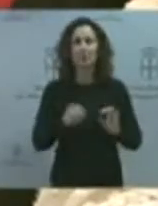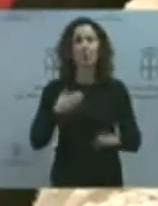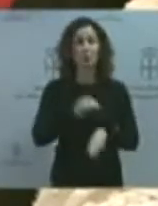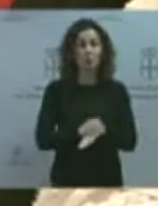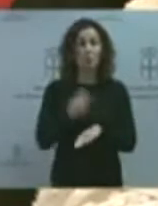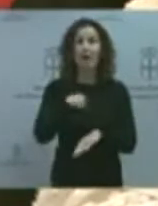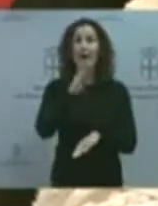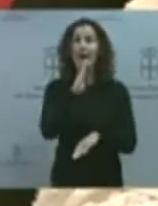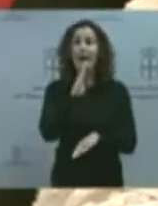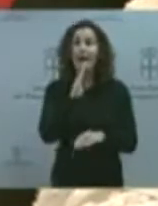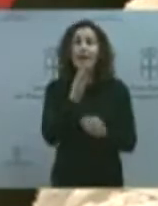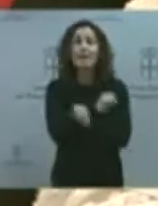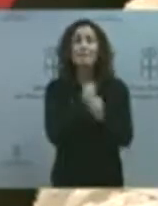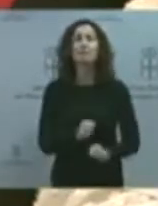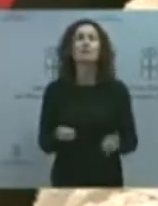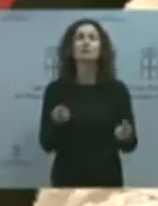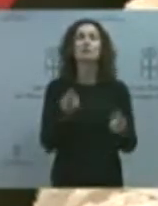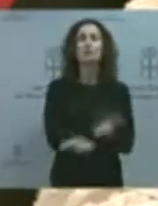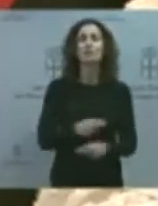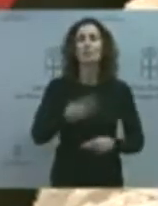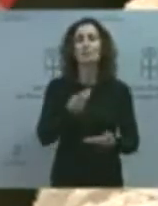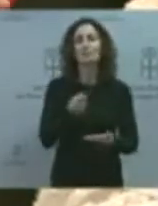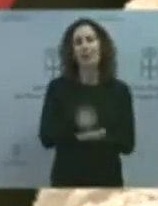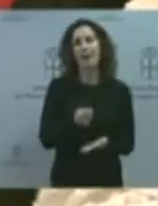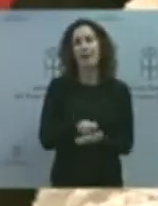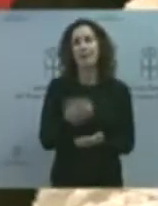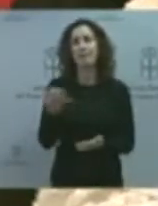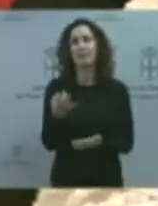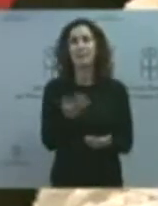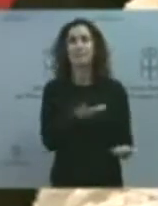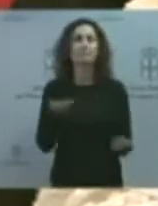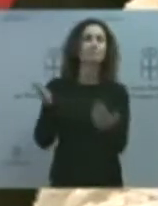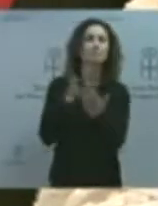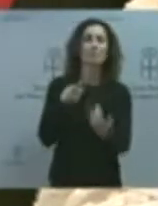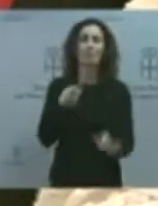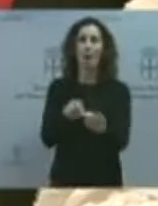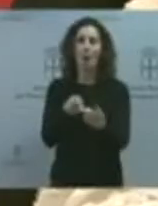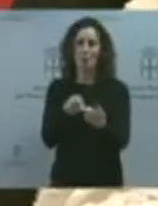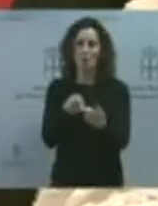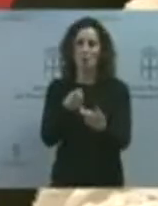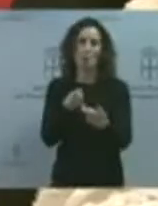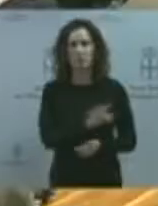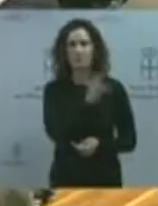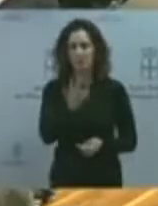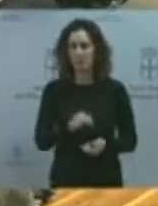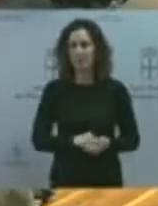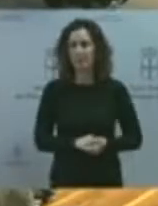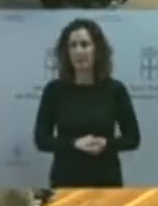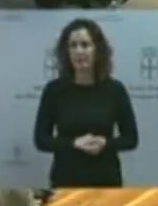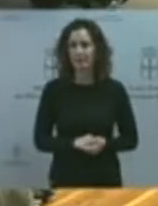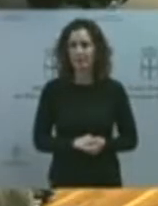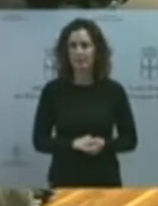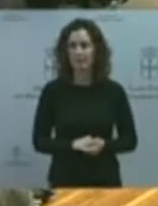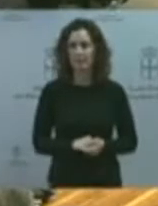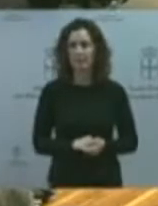para ello tendrían que enfrentarse a su ministerio y tendrían que enfrentarse a Ucalsa. Eso es lo que le pedimos. Que se enfrenten y que defienda a los asturianos. Mire, señor Ripa,